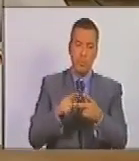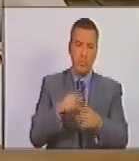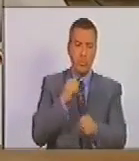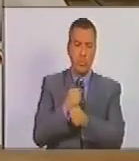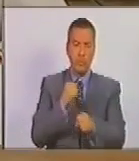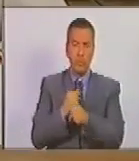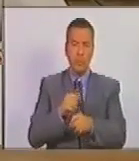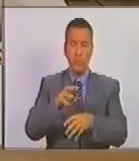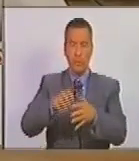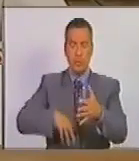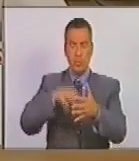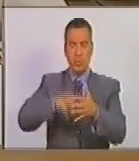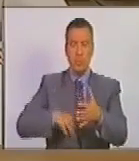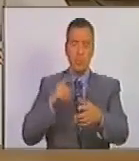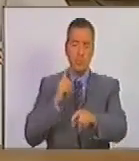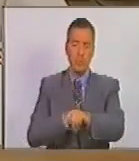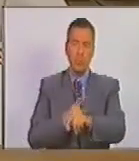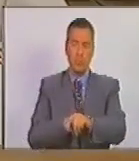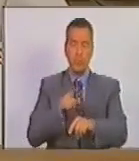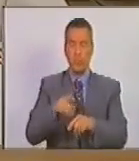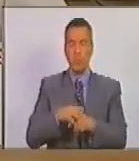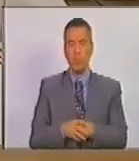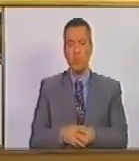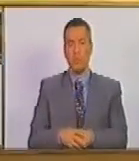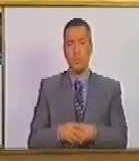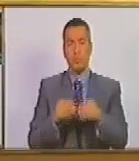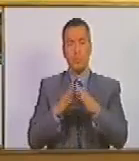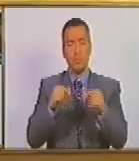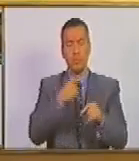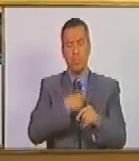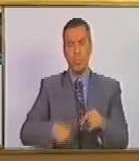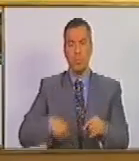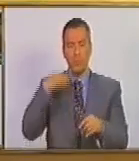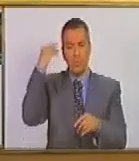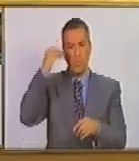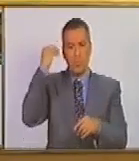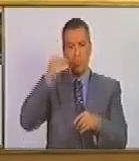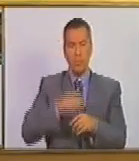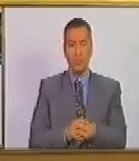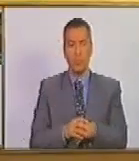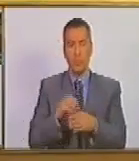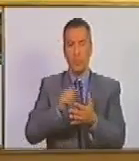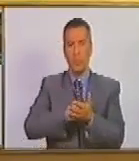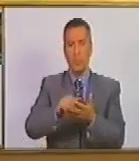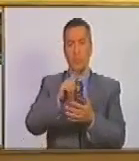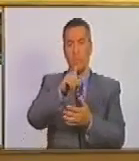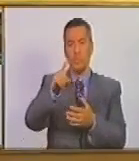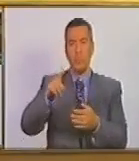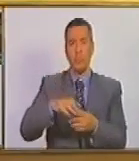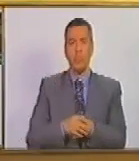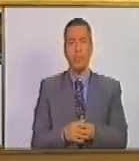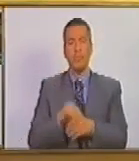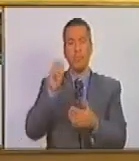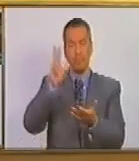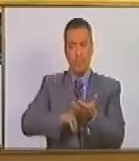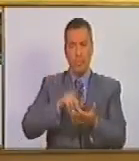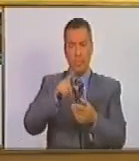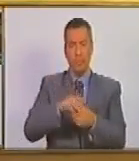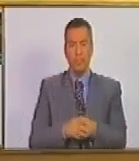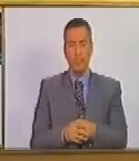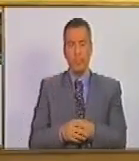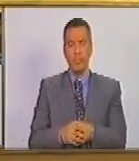trabajo agrícola temporal. Es todo, ciudadano presidente. En consideración, el artículo 11 queda aprobado.